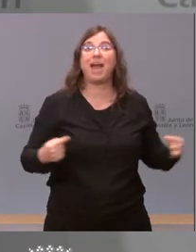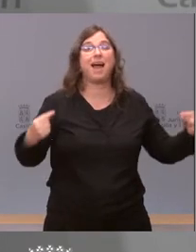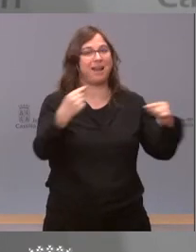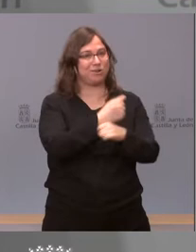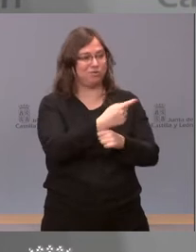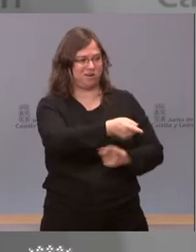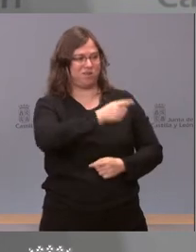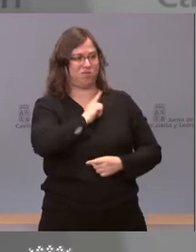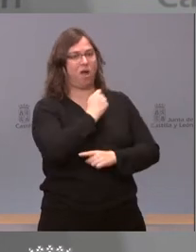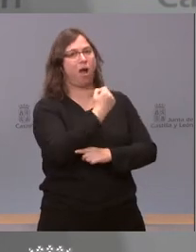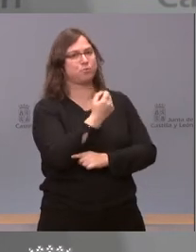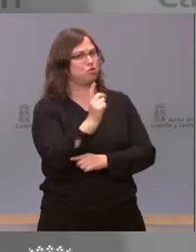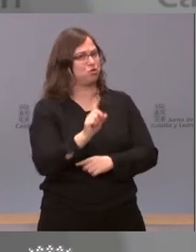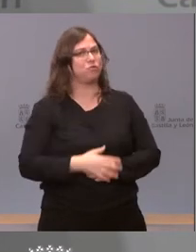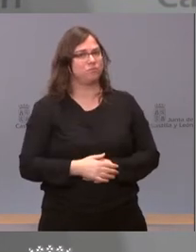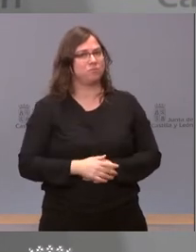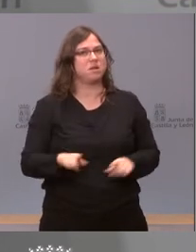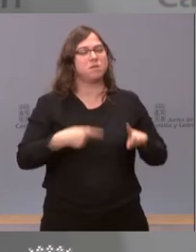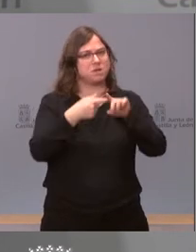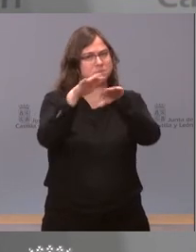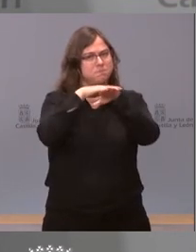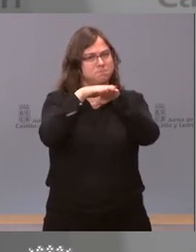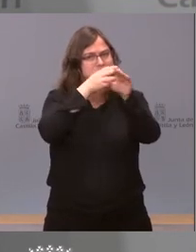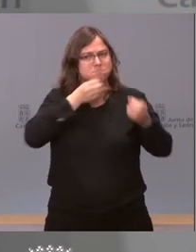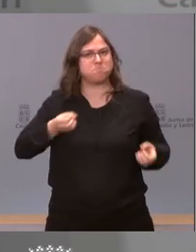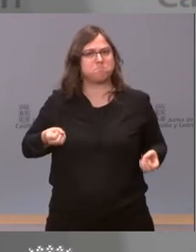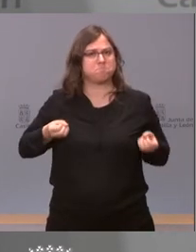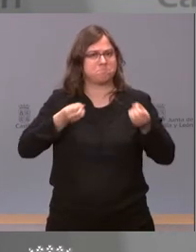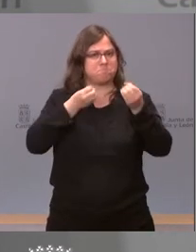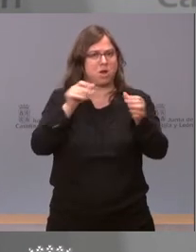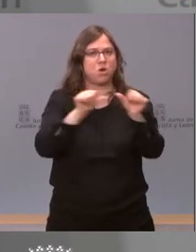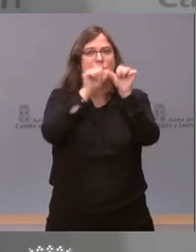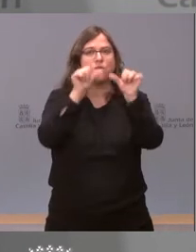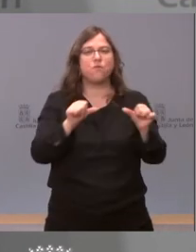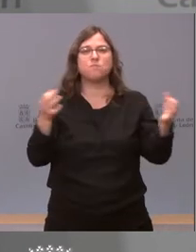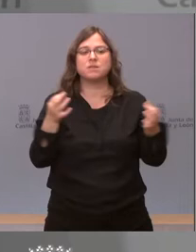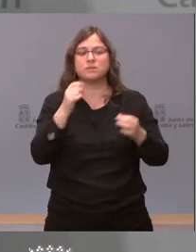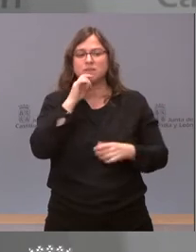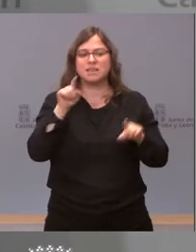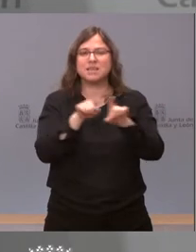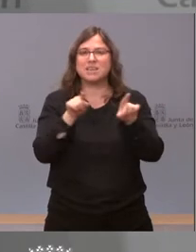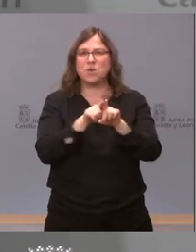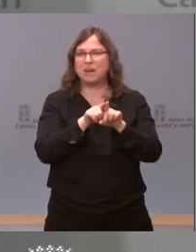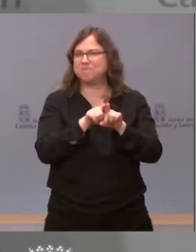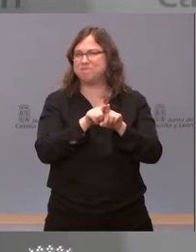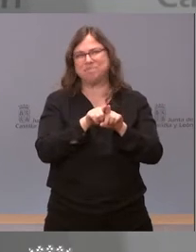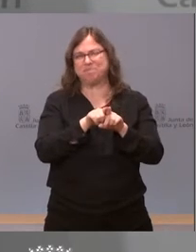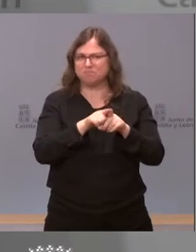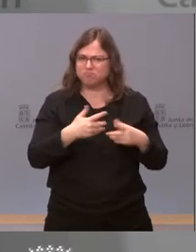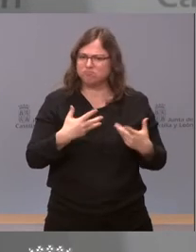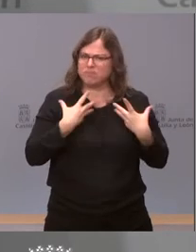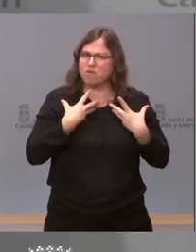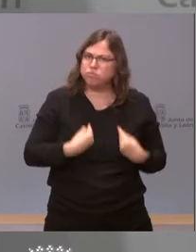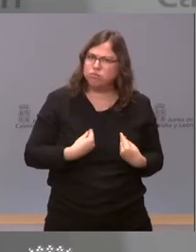Y permítame que exprese yo creo que de forma legítima el disgusto de esta